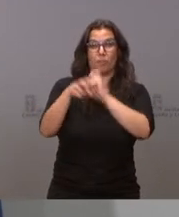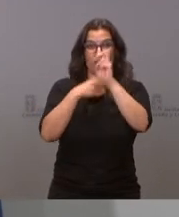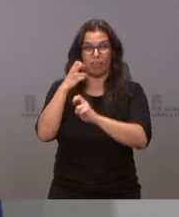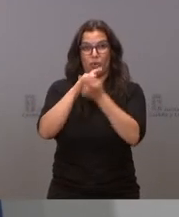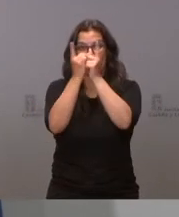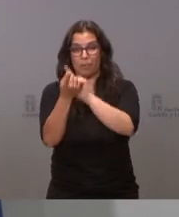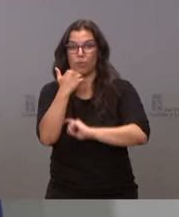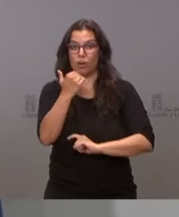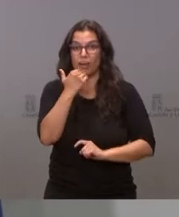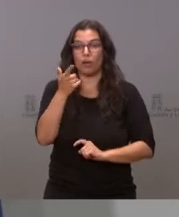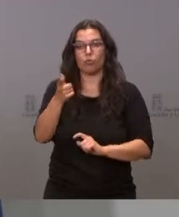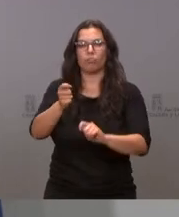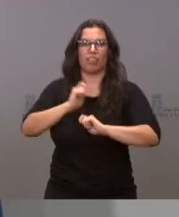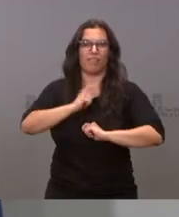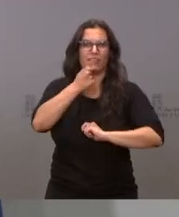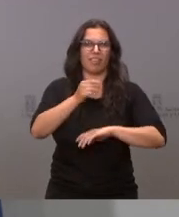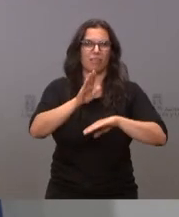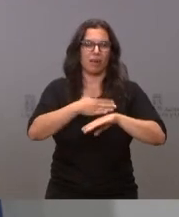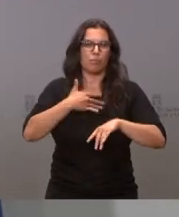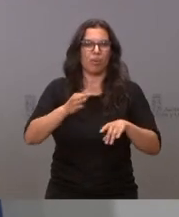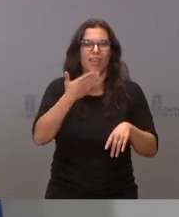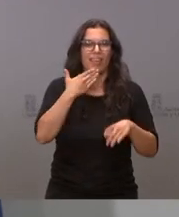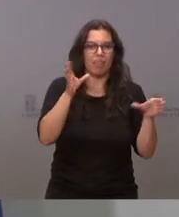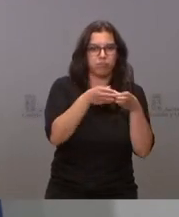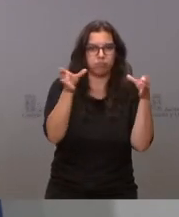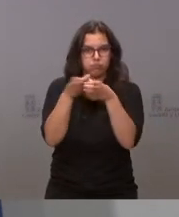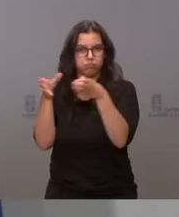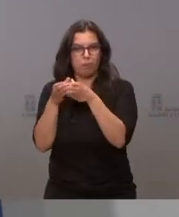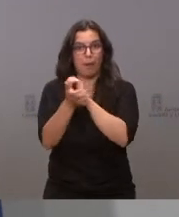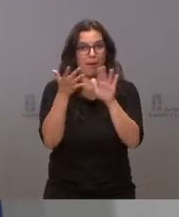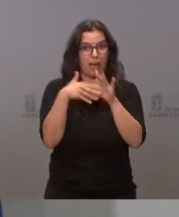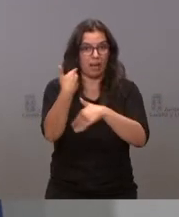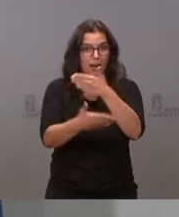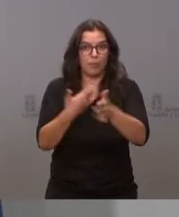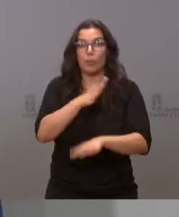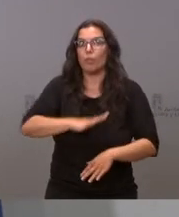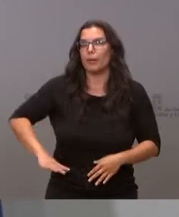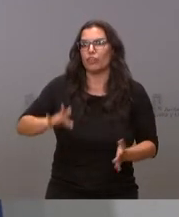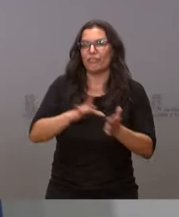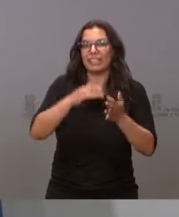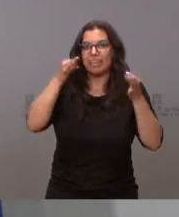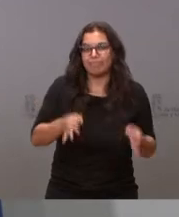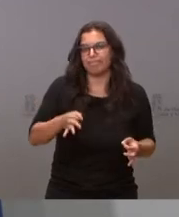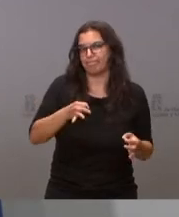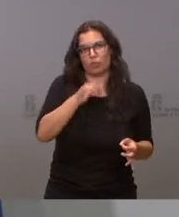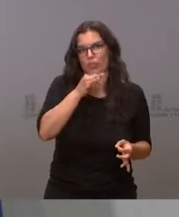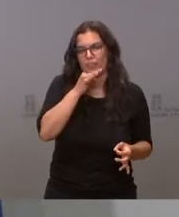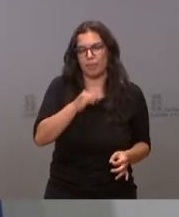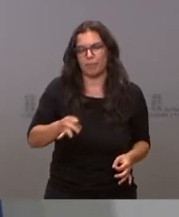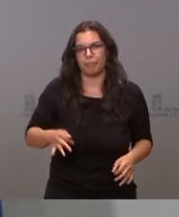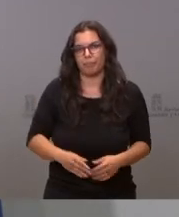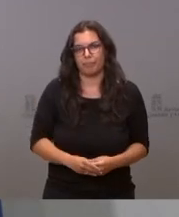va a permitir agrupar las edades para ir más rápido. Pero en este momento no le puedo decir la fecha exacta en la que se van a producir